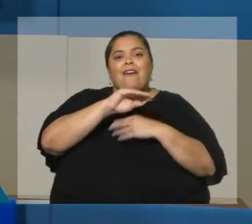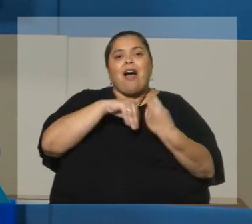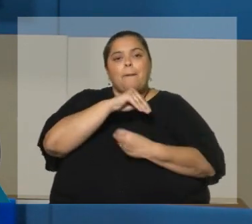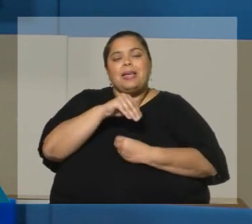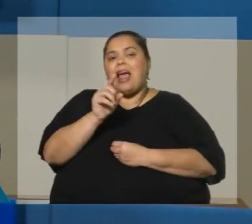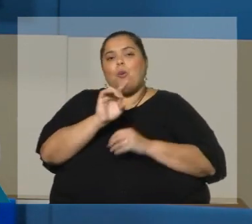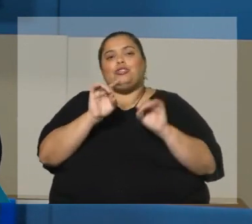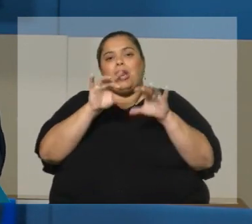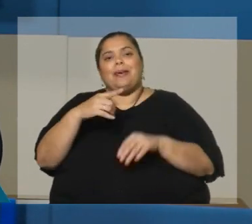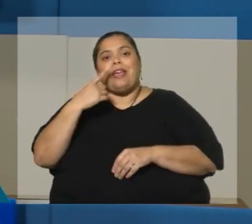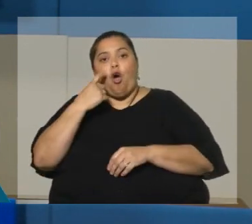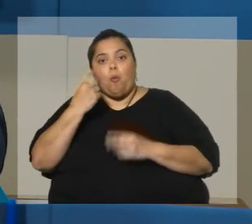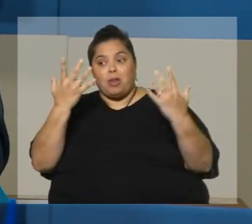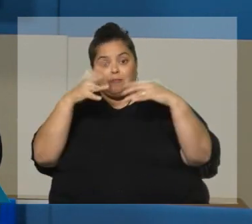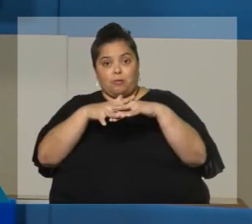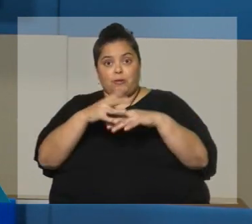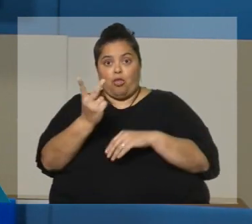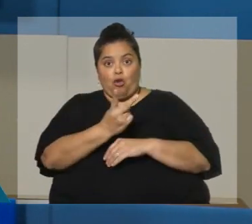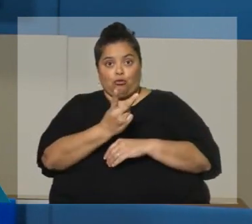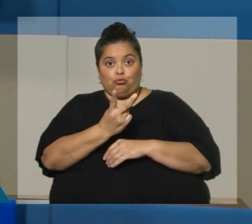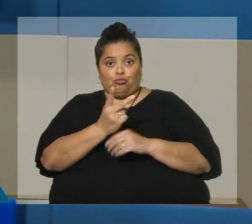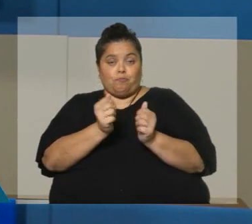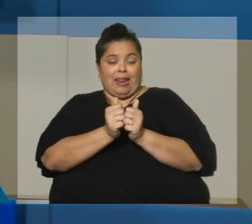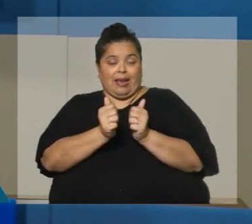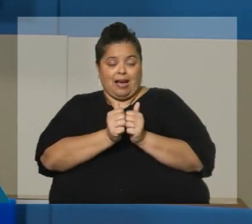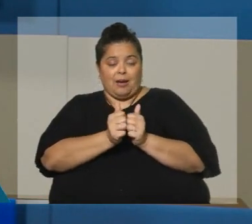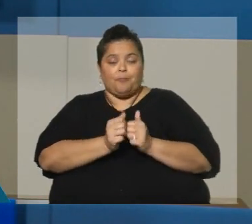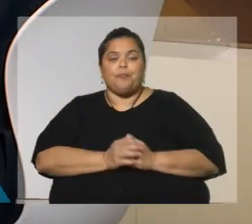interdependencia entre los ingresos de los dos miembros de la pareja.